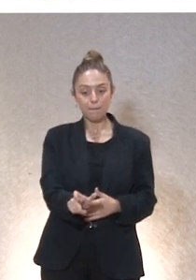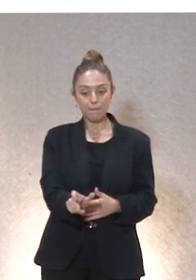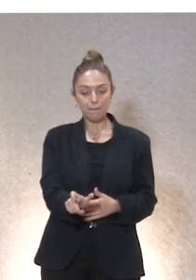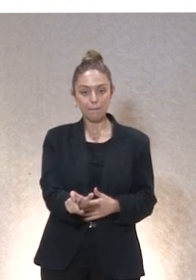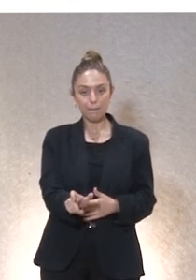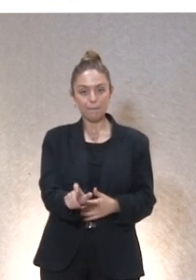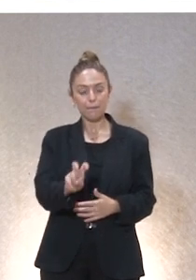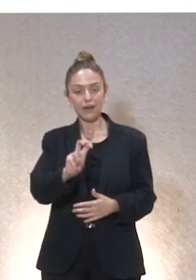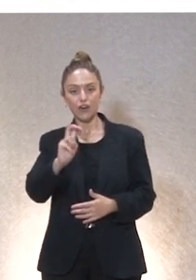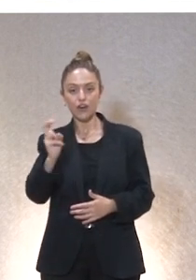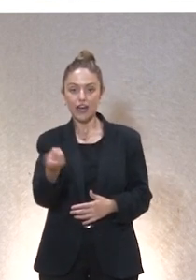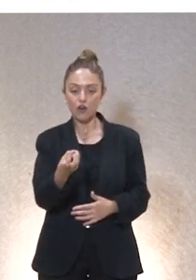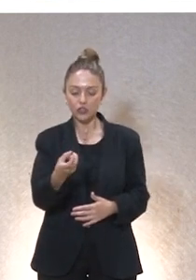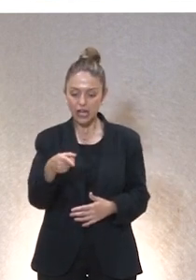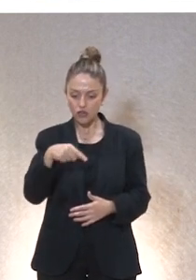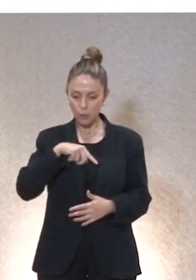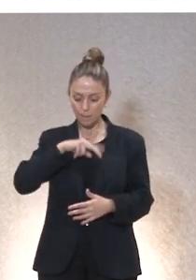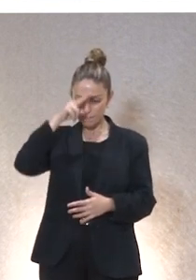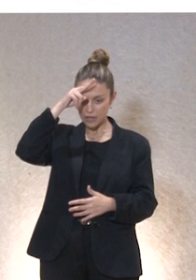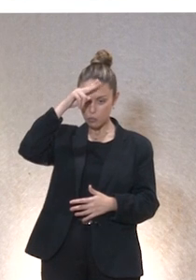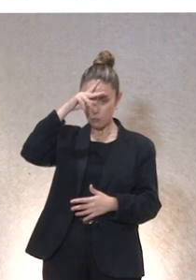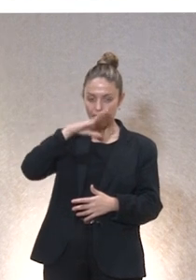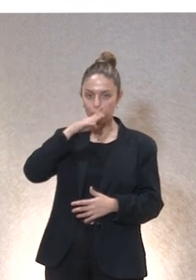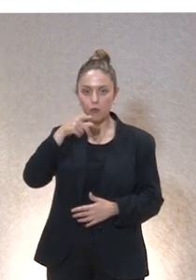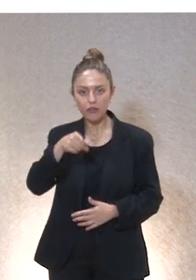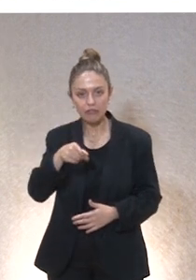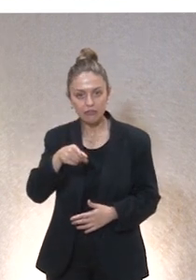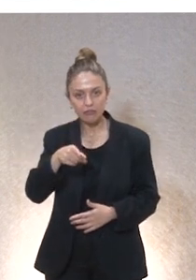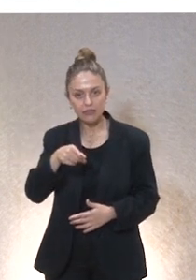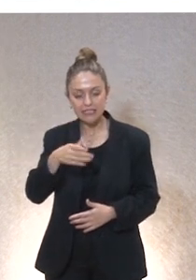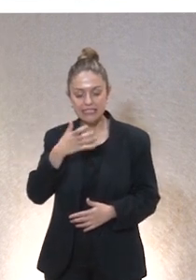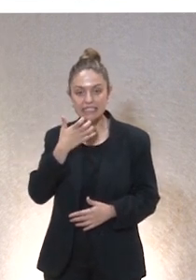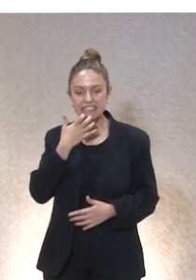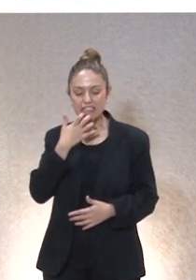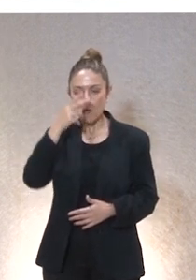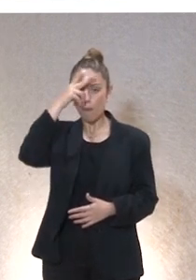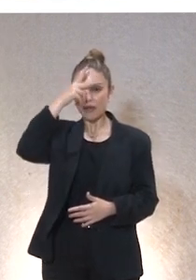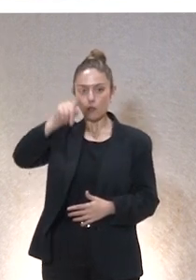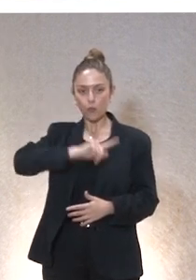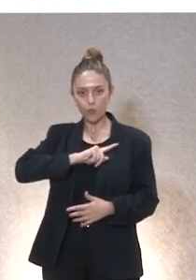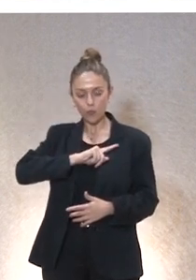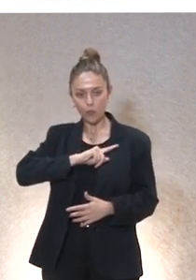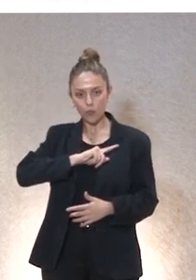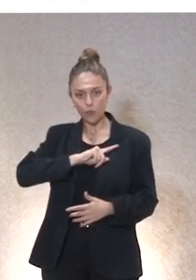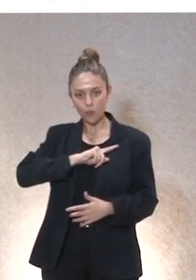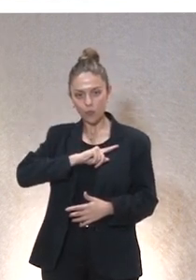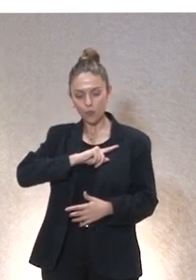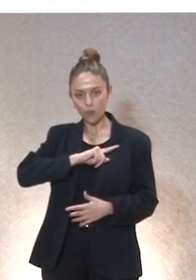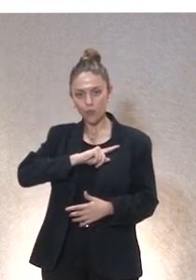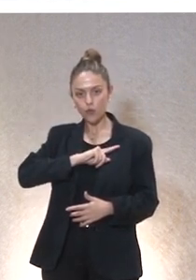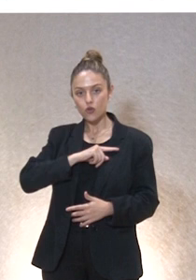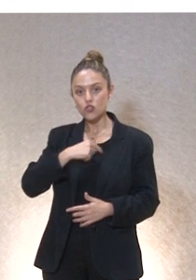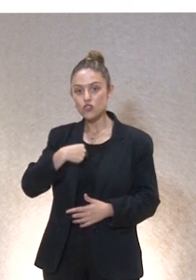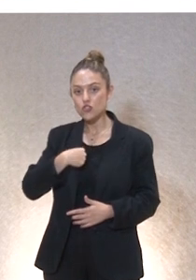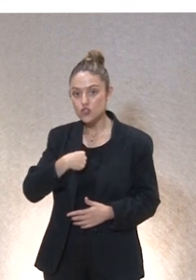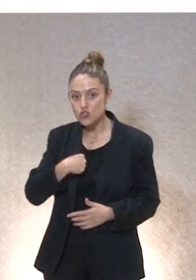es el objeto de mi preocupación y responsabilidad. Si yo me preocupo de mí, estoy en la